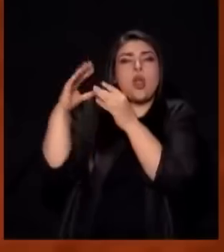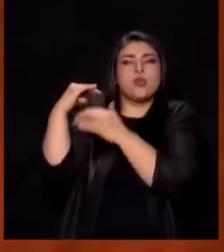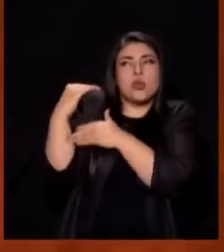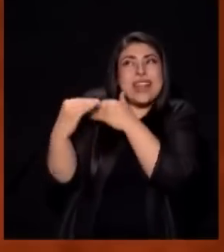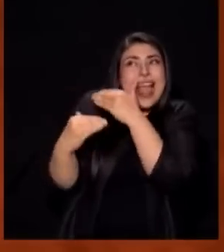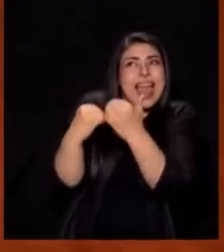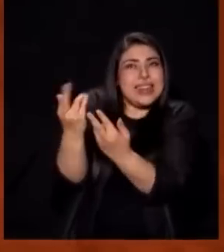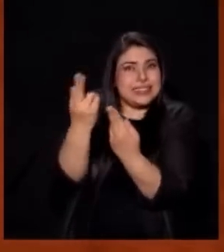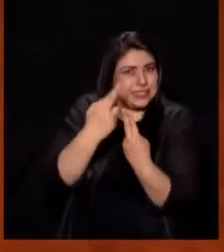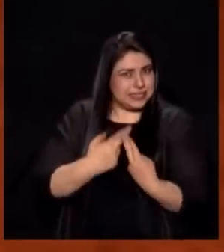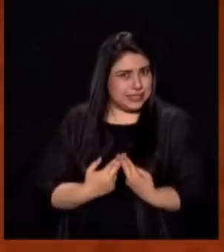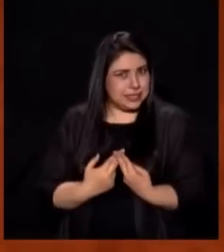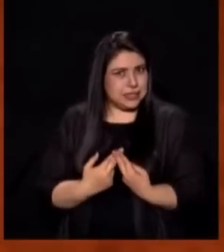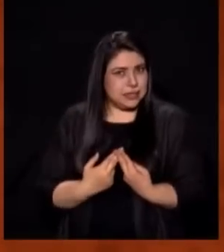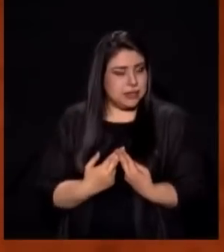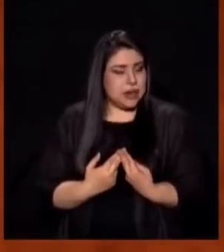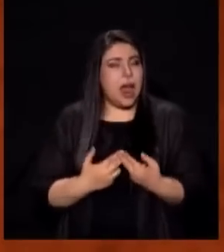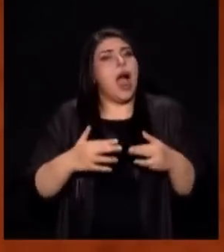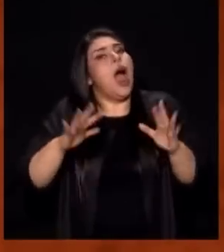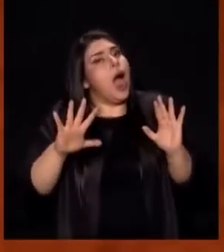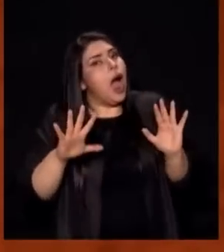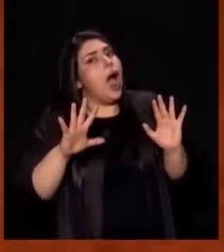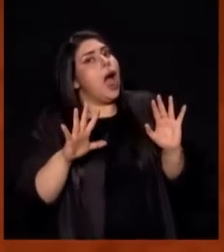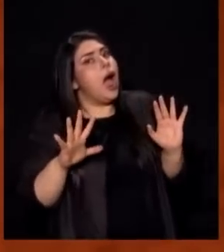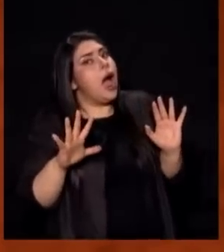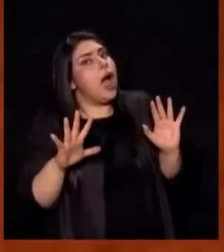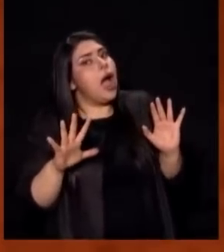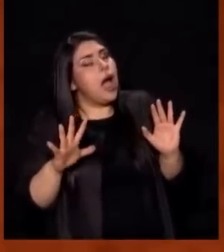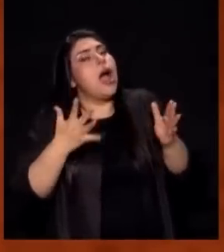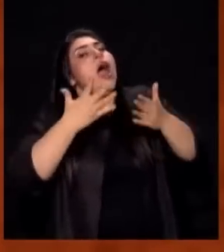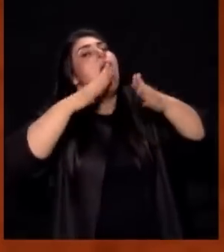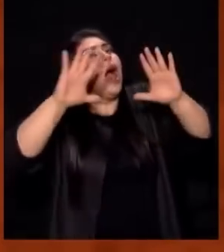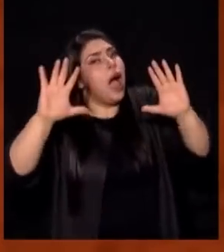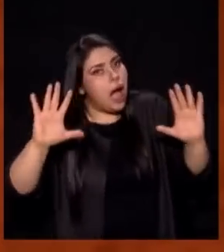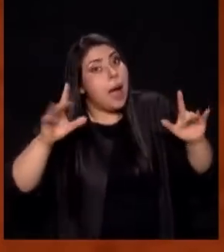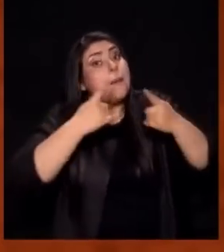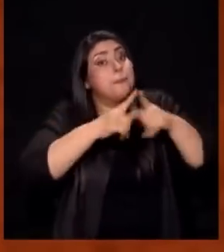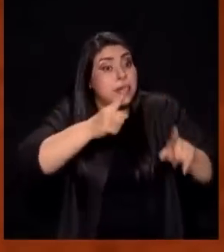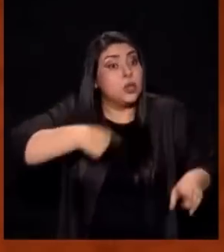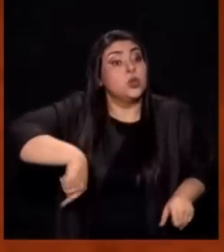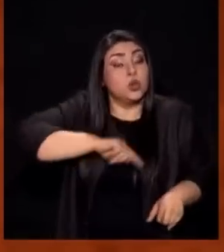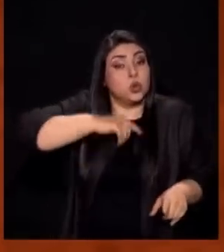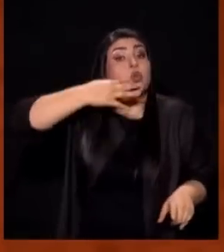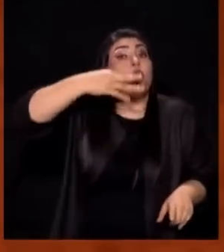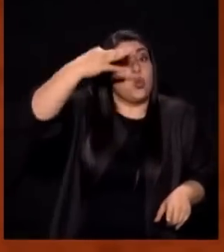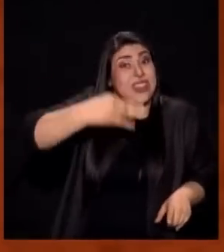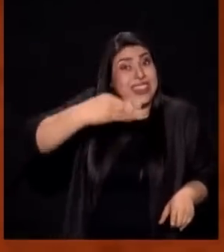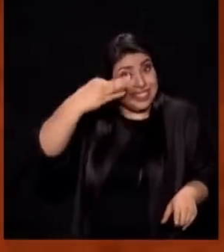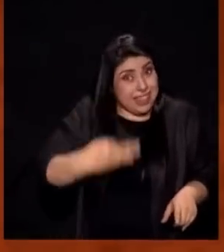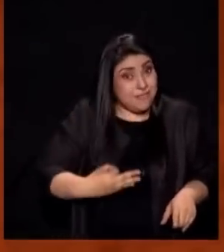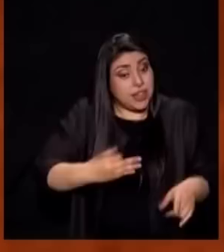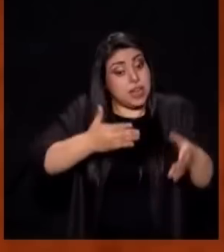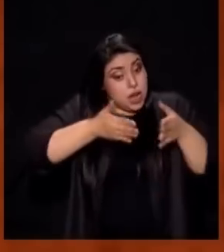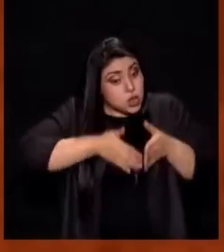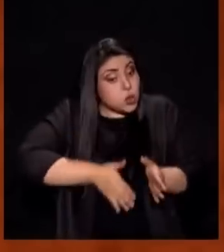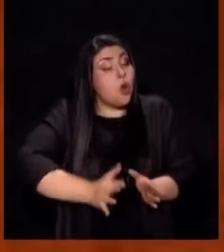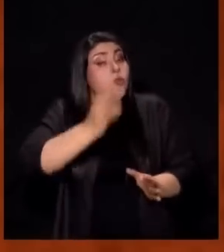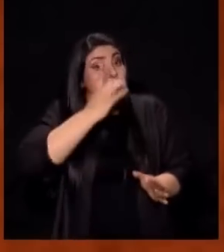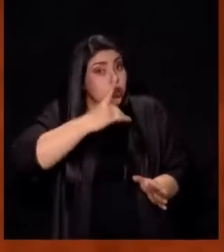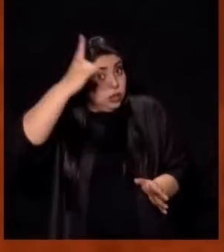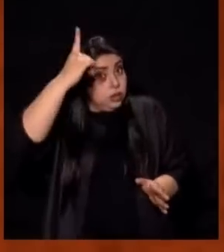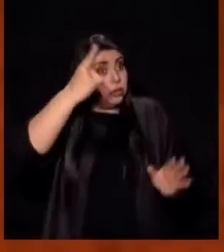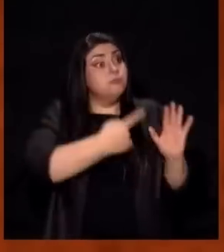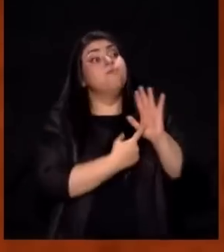Si es que padecemos Juntamente con él Es decir Si demostramos Que de verdad Somos hijos de él Para que